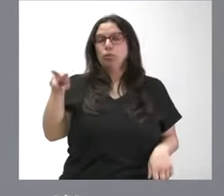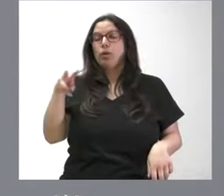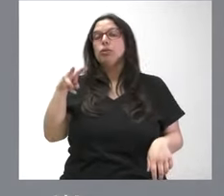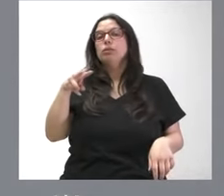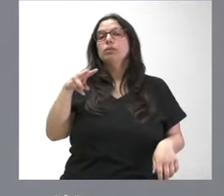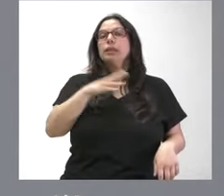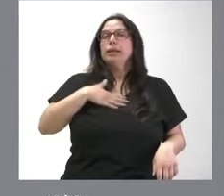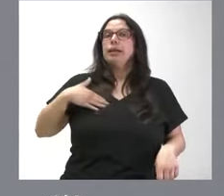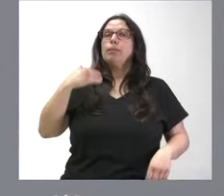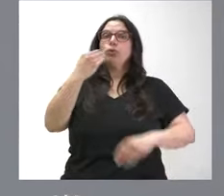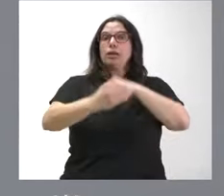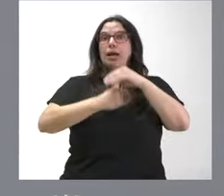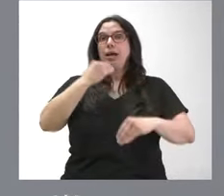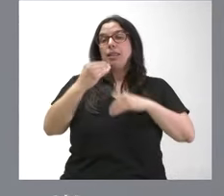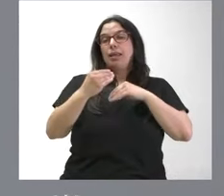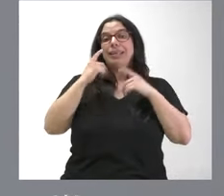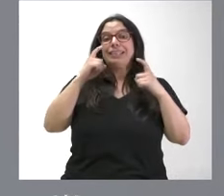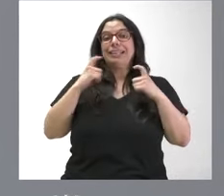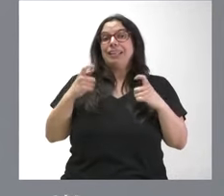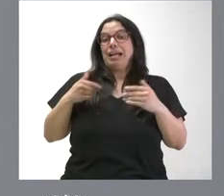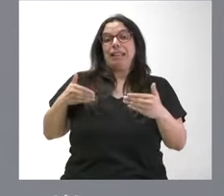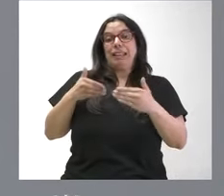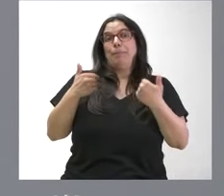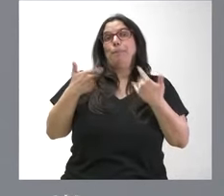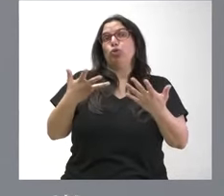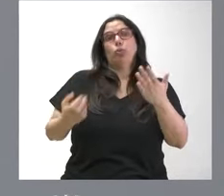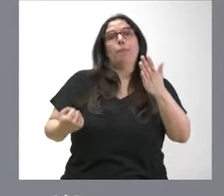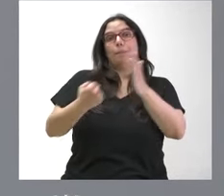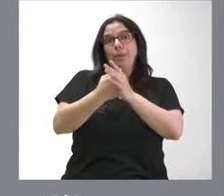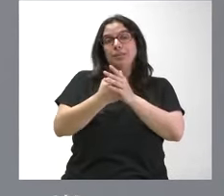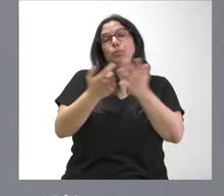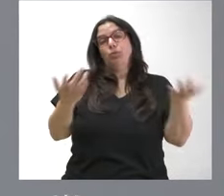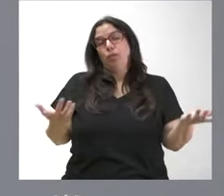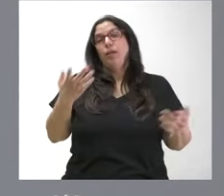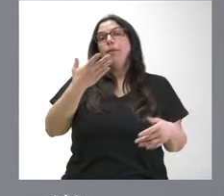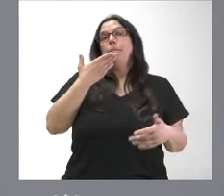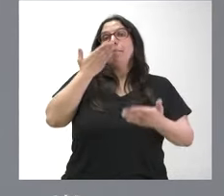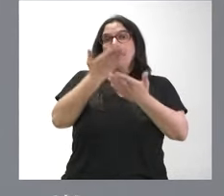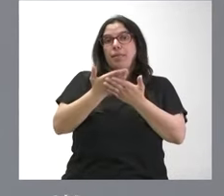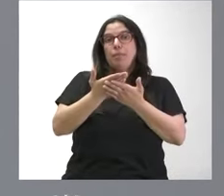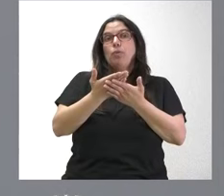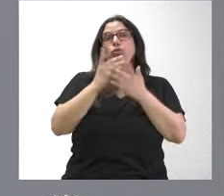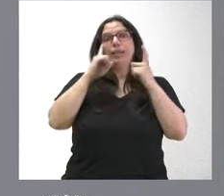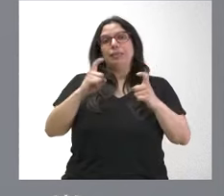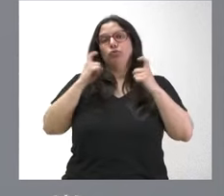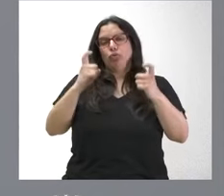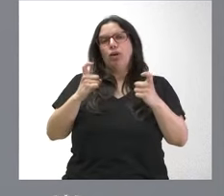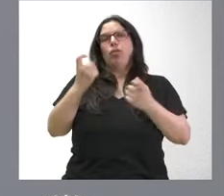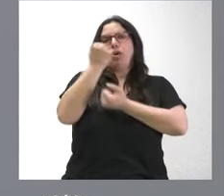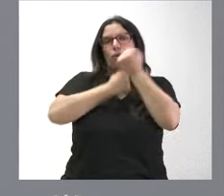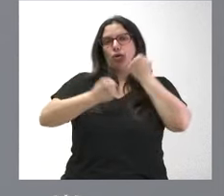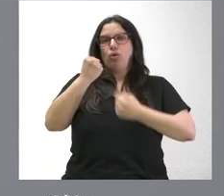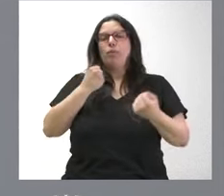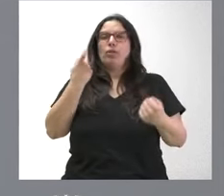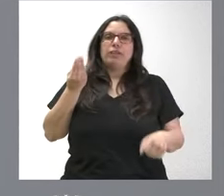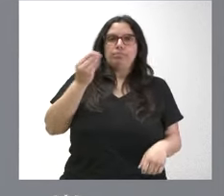en el plazo más breve de tiempo posible, para lo cual, lógicamente, requerimos que es lo que se hace un esfuerzo económico adicional al